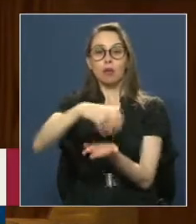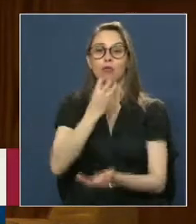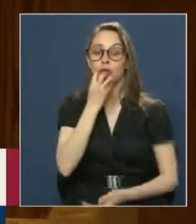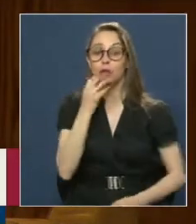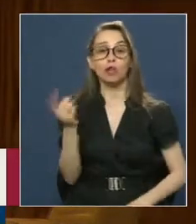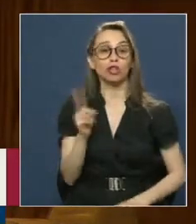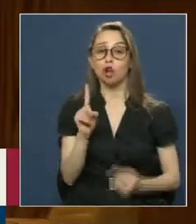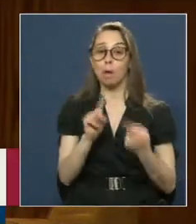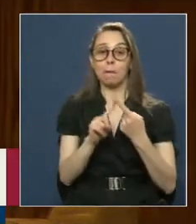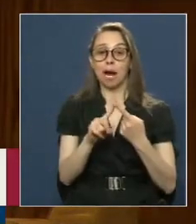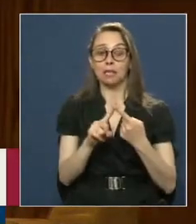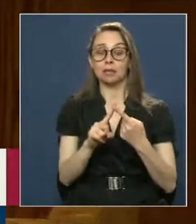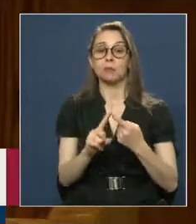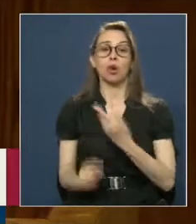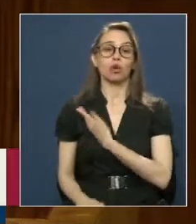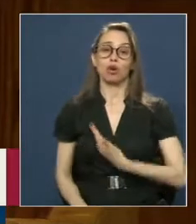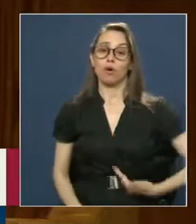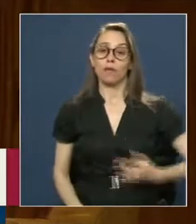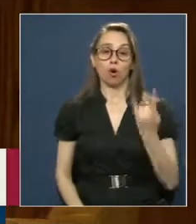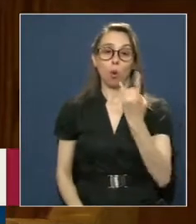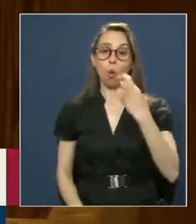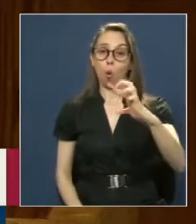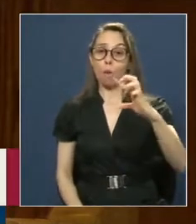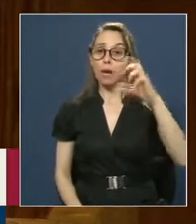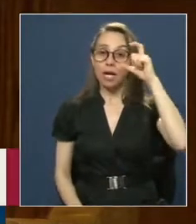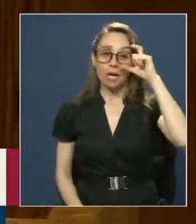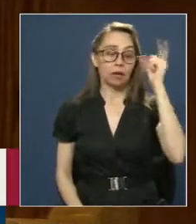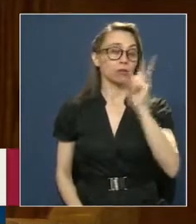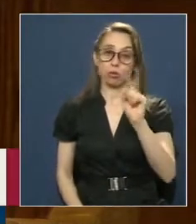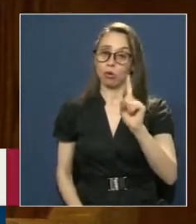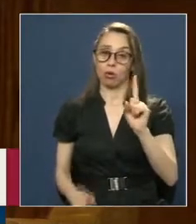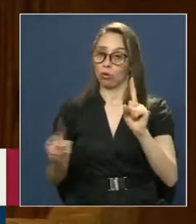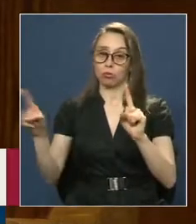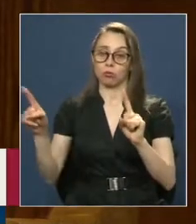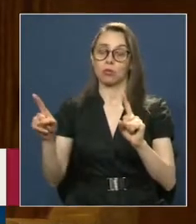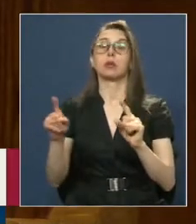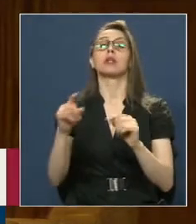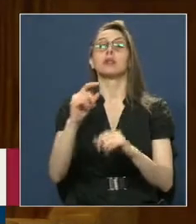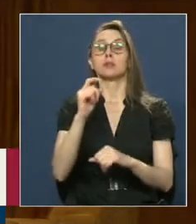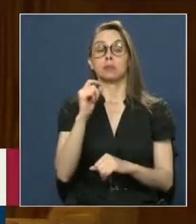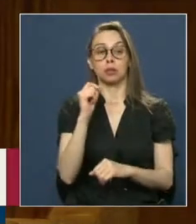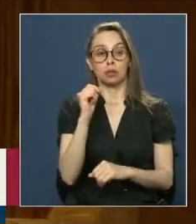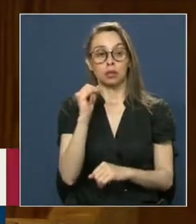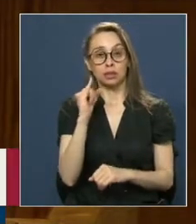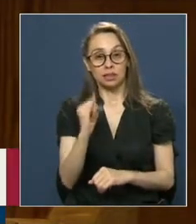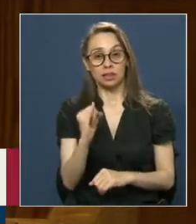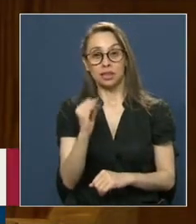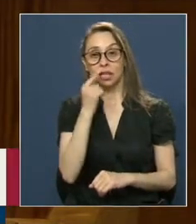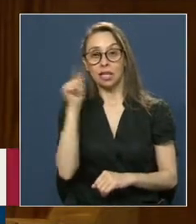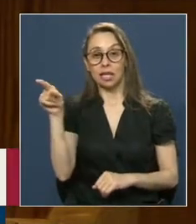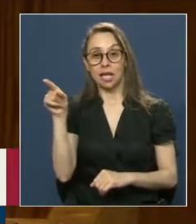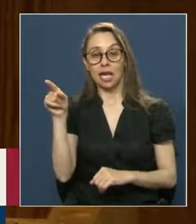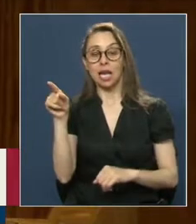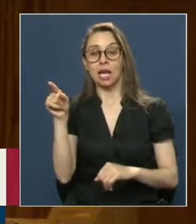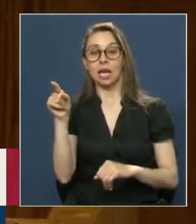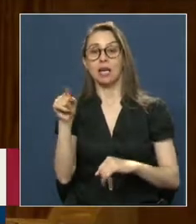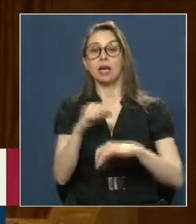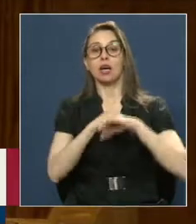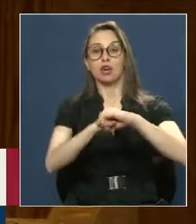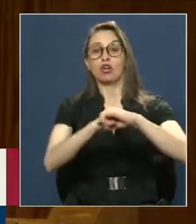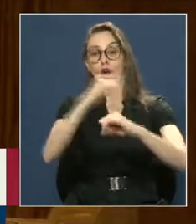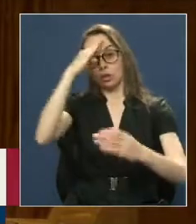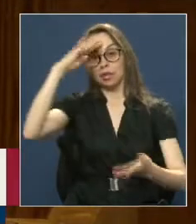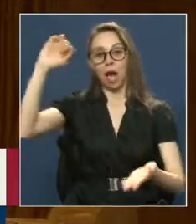en el gobierno de la Unidad Popular Pero fue un tajante contrario a la